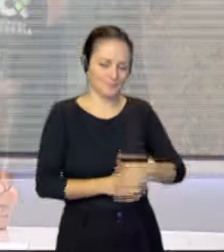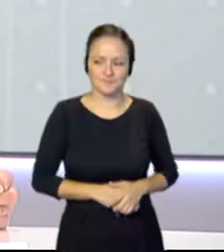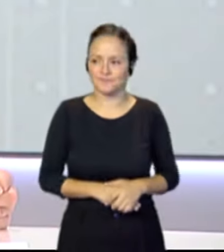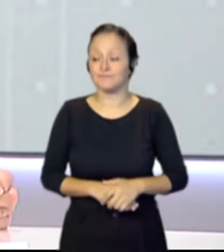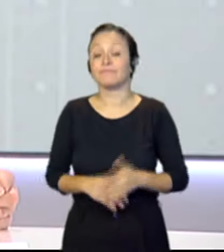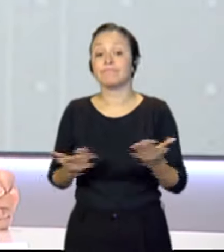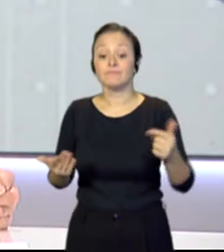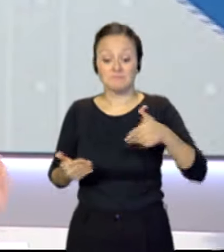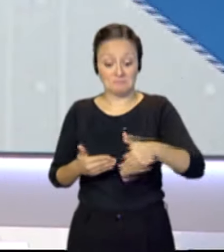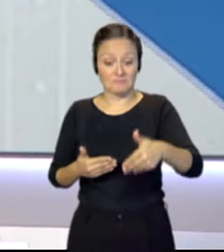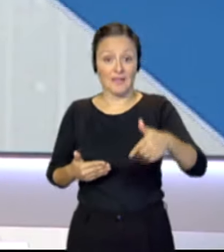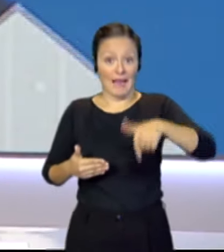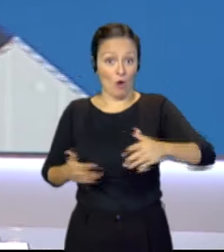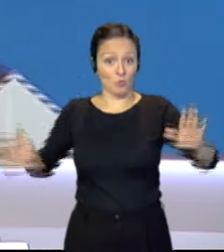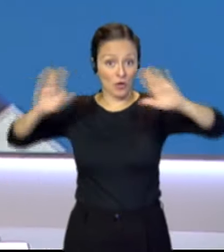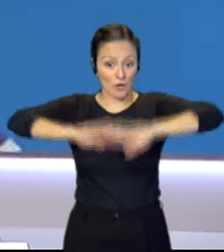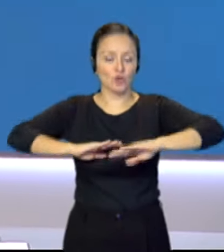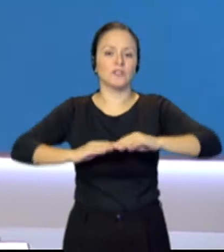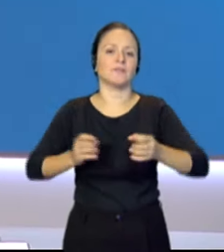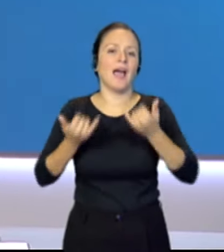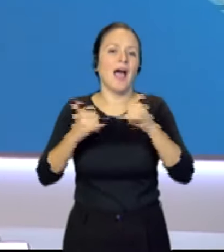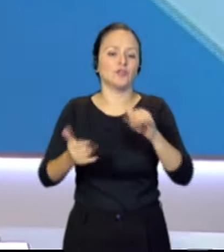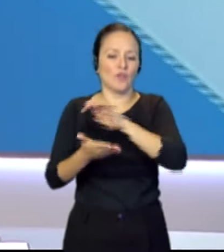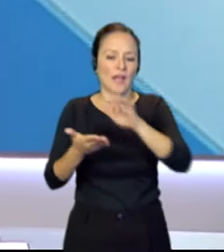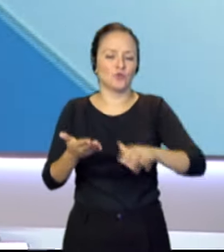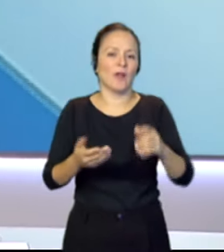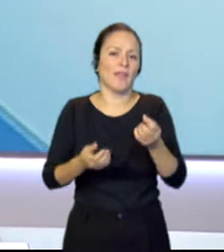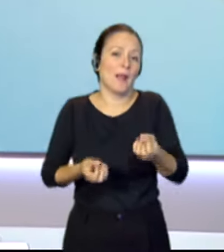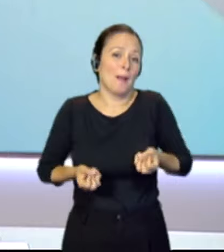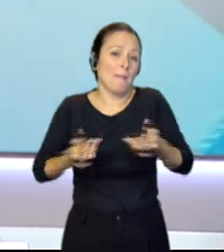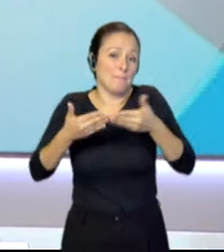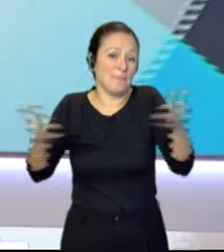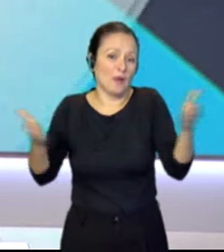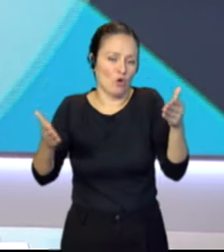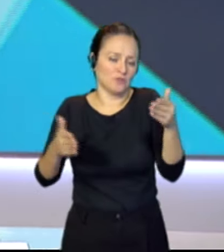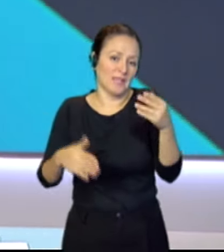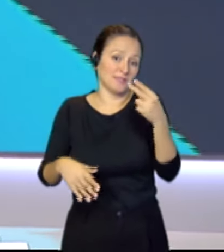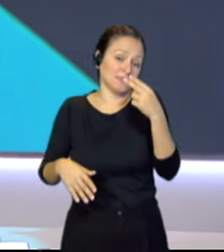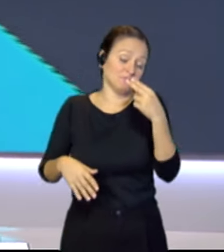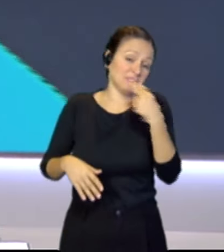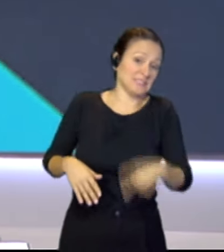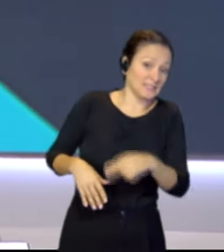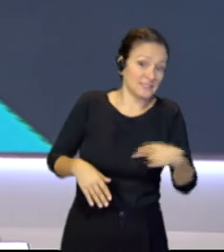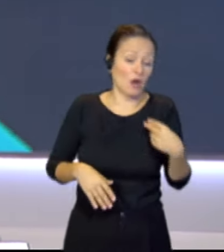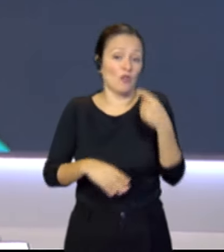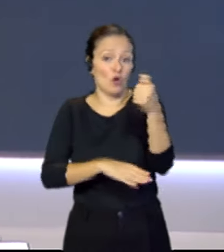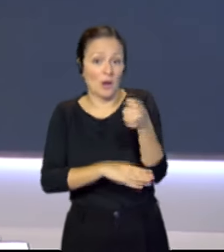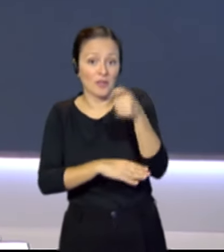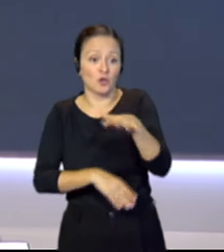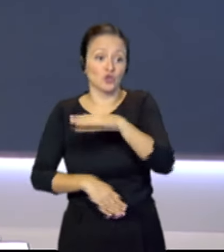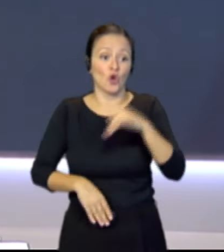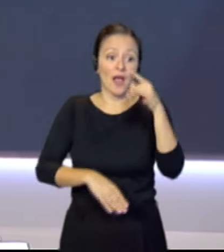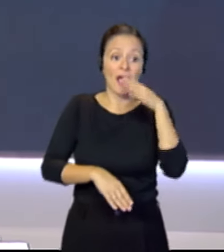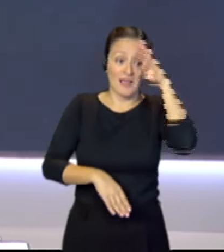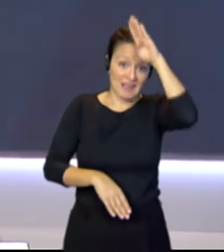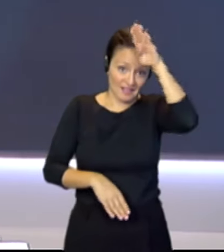Y esta noche se va a celebrar el acto de lectura del pregón de las fiestas mayores de Santiago de los Caballeros de Galdar. Este año la lectura del pregón va a